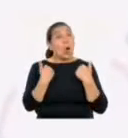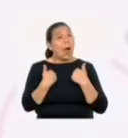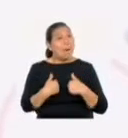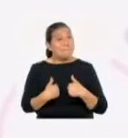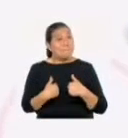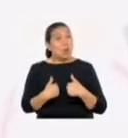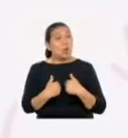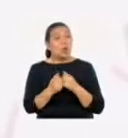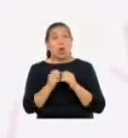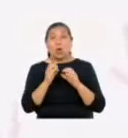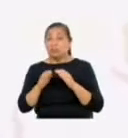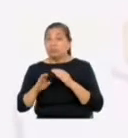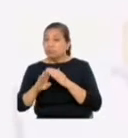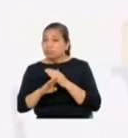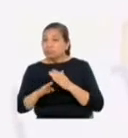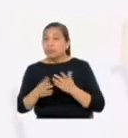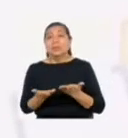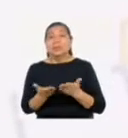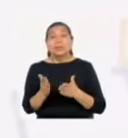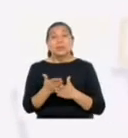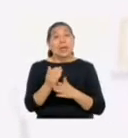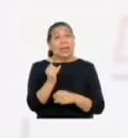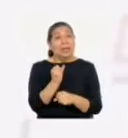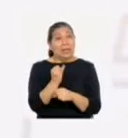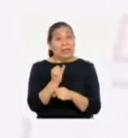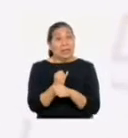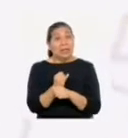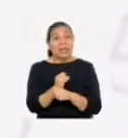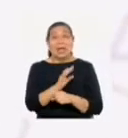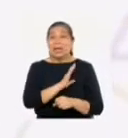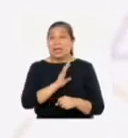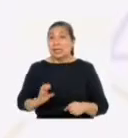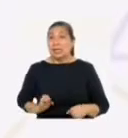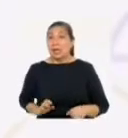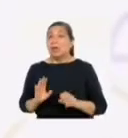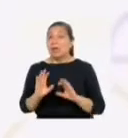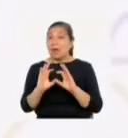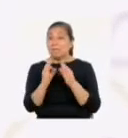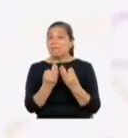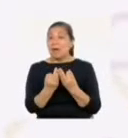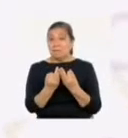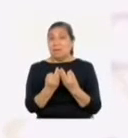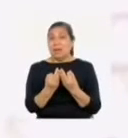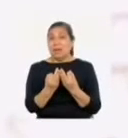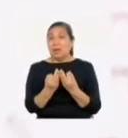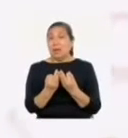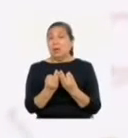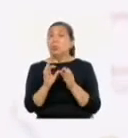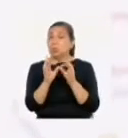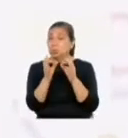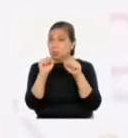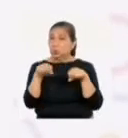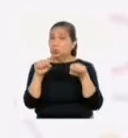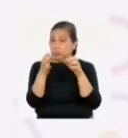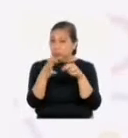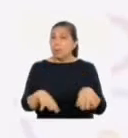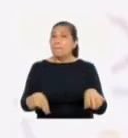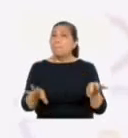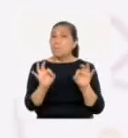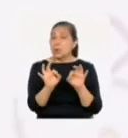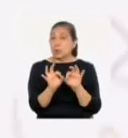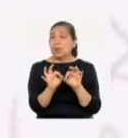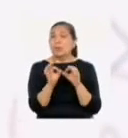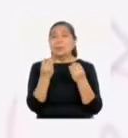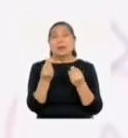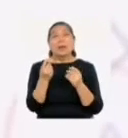abogados, fuente de comunicación discursiva entre la iglesia, el Estado y la familia, tiene su cuota de importancia. No